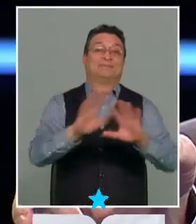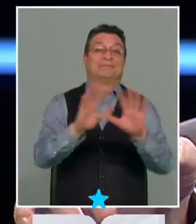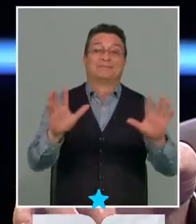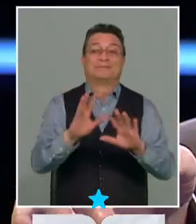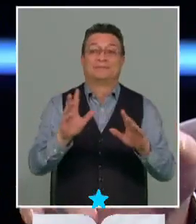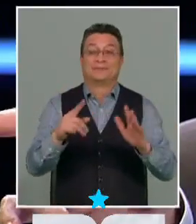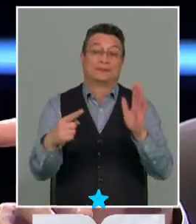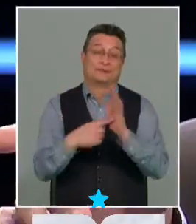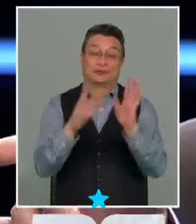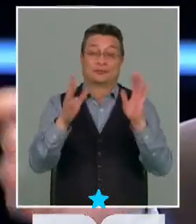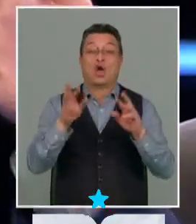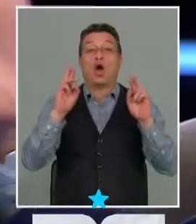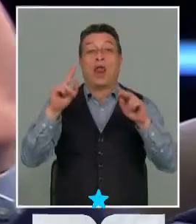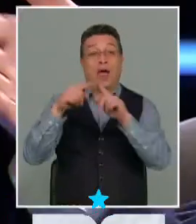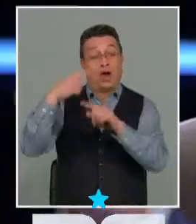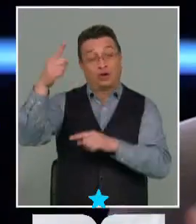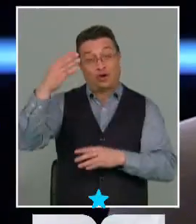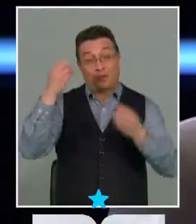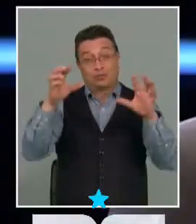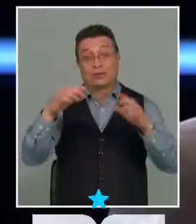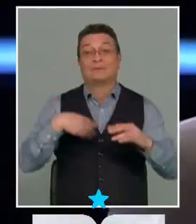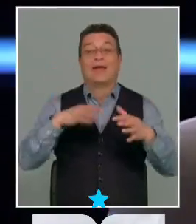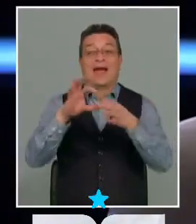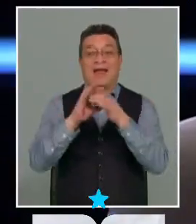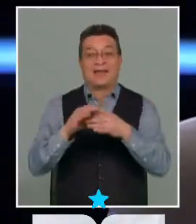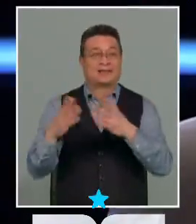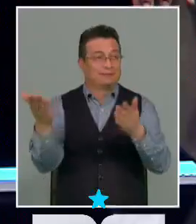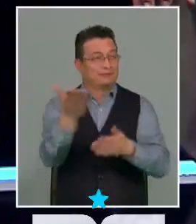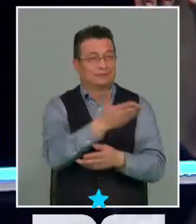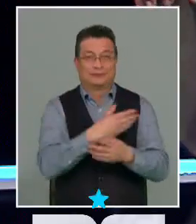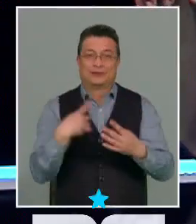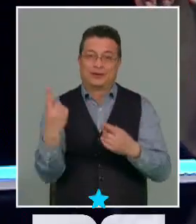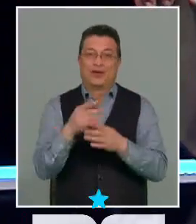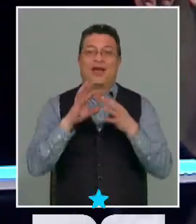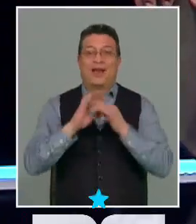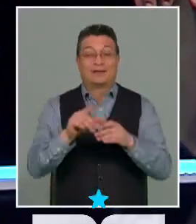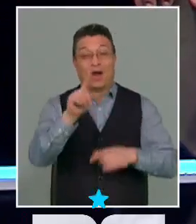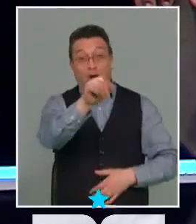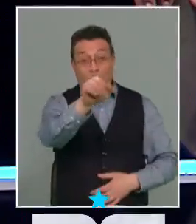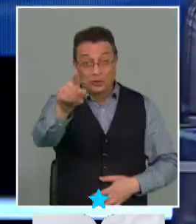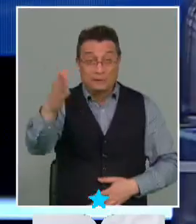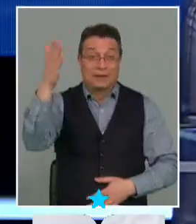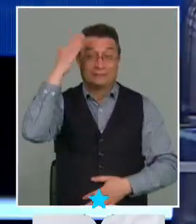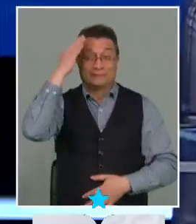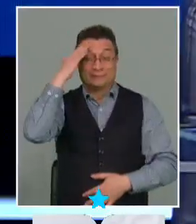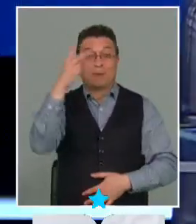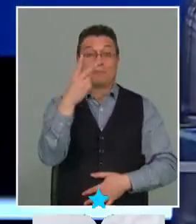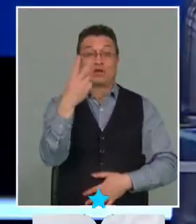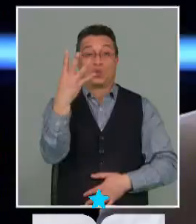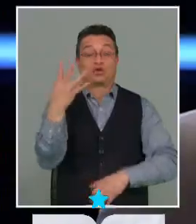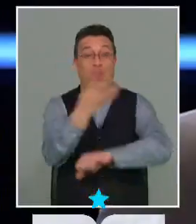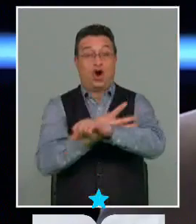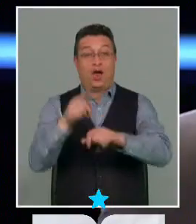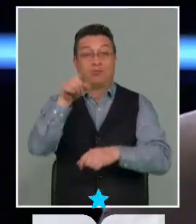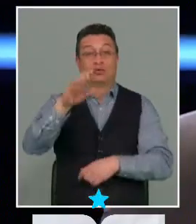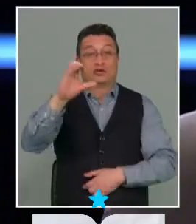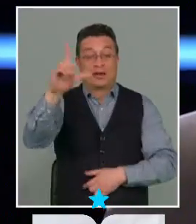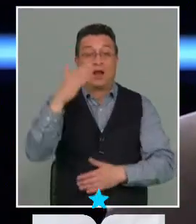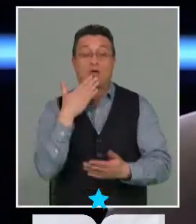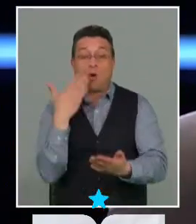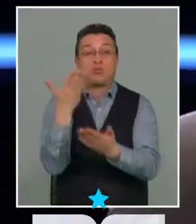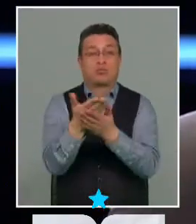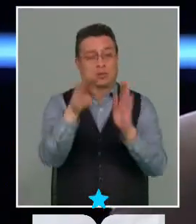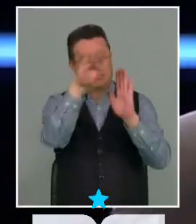quedó eso en el tintero ojalá en otra ocasión muchísimas gracias nuevamente por acompañarnos que estén muy bien y a ustedes recordarles 24 horas.cl la propuesta los